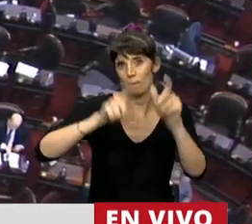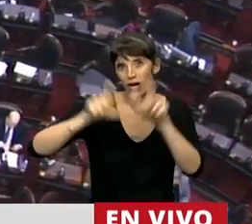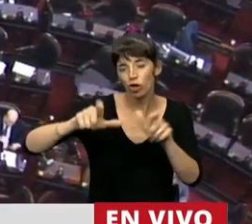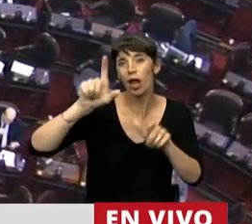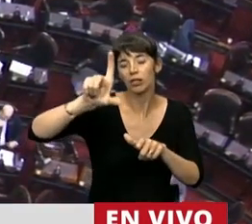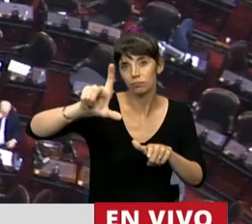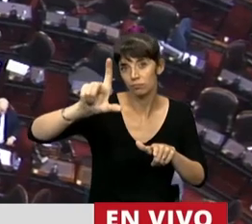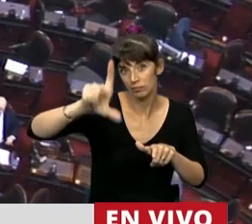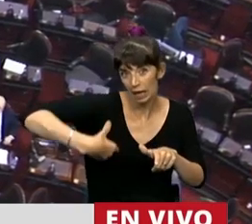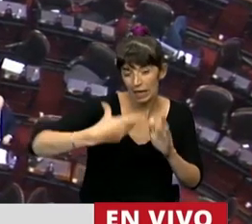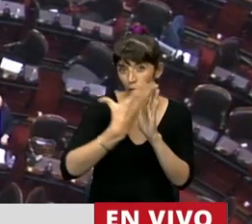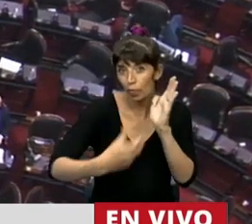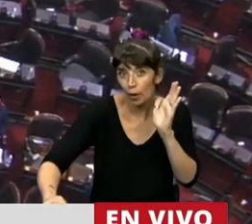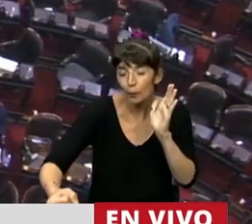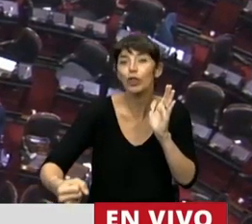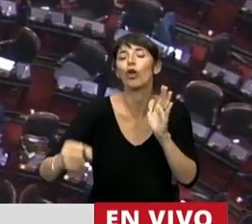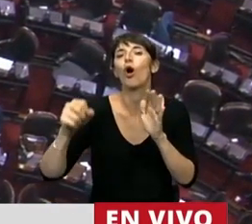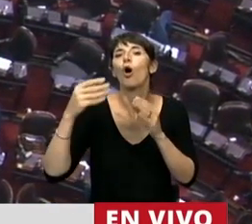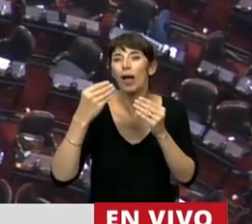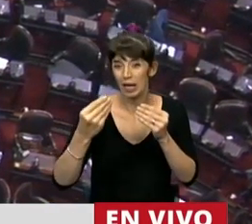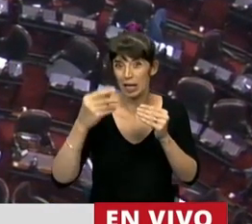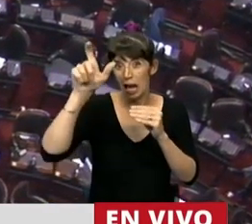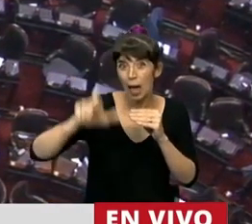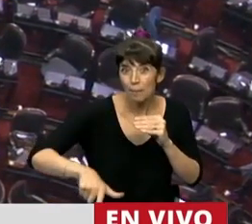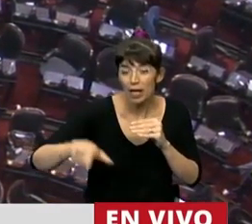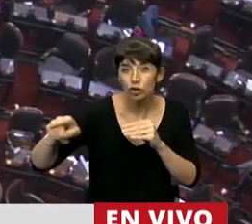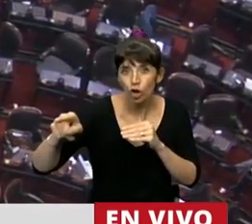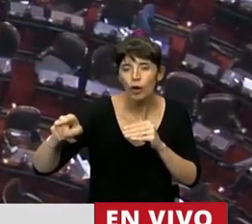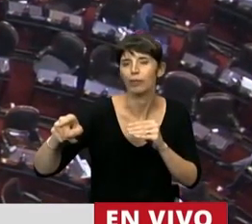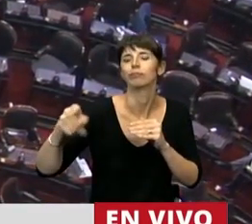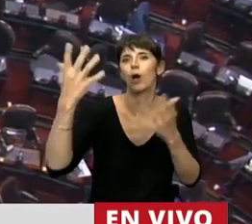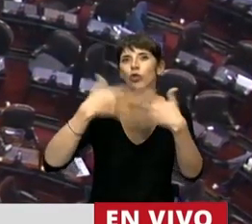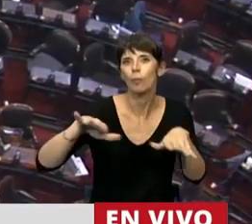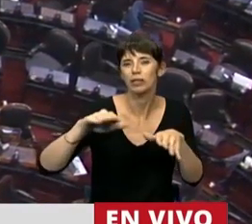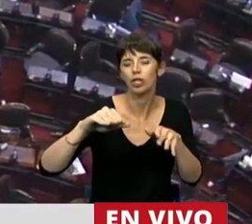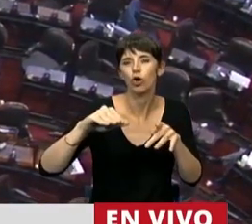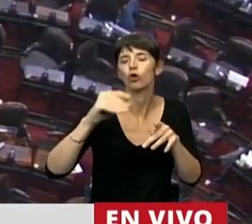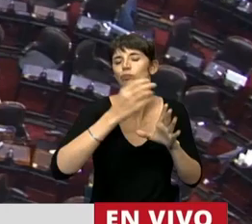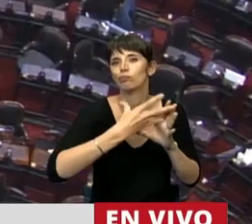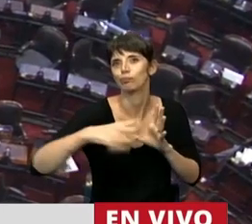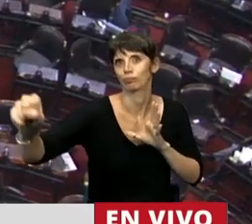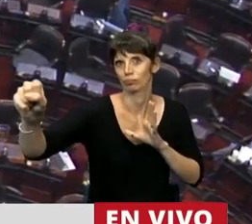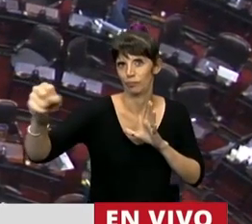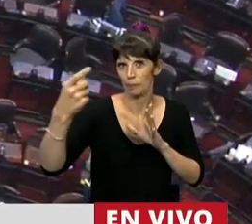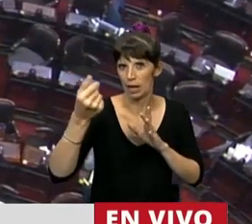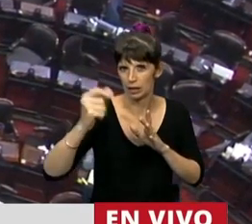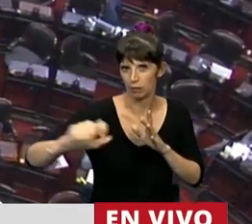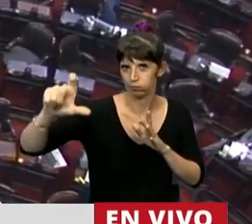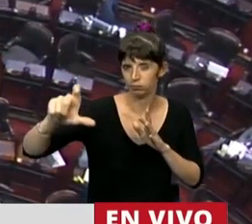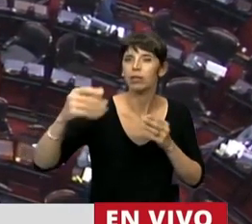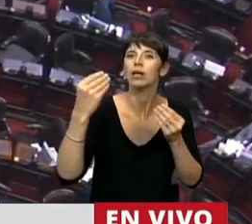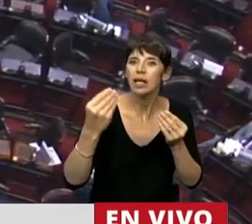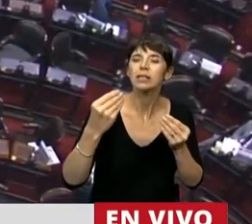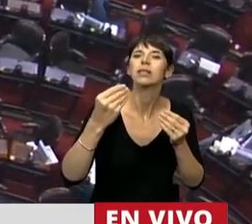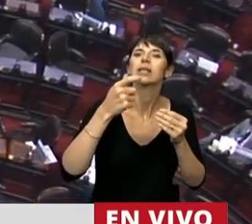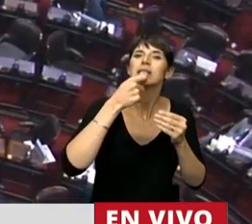Establecese la obligatoriedad para las entidades bancarias y no bancarias de acreditar en forma inmediata el monto